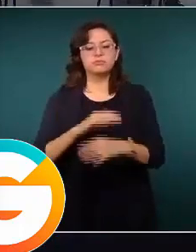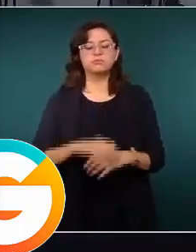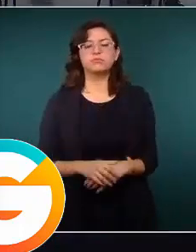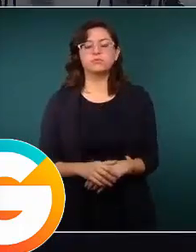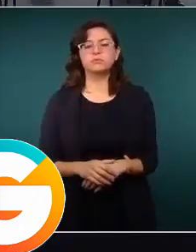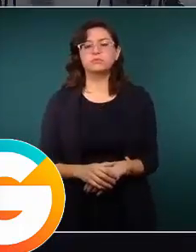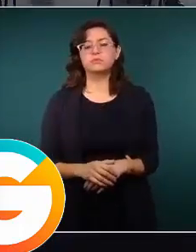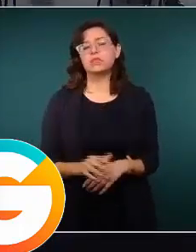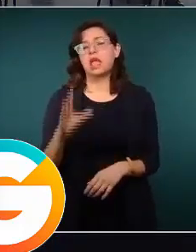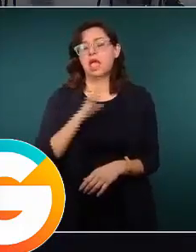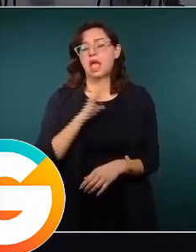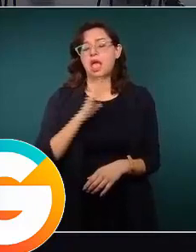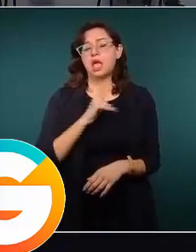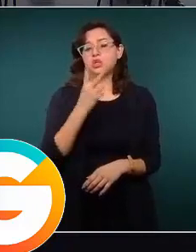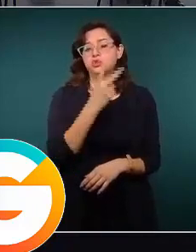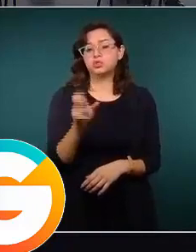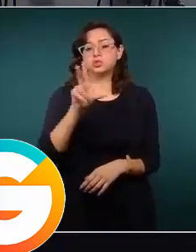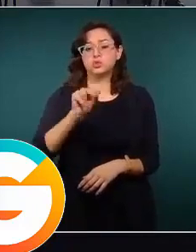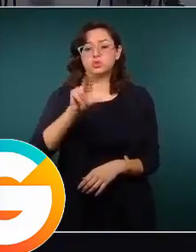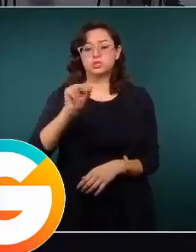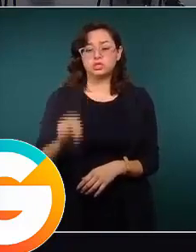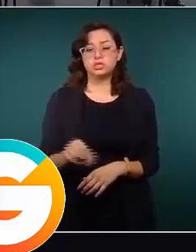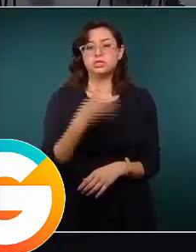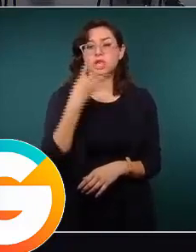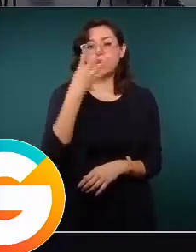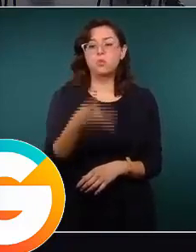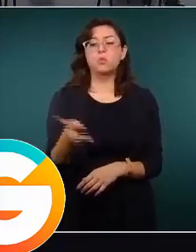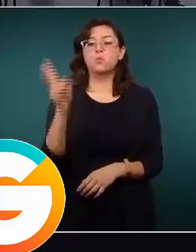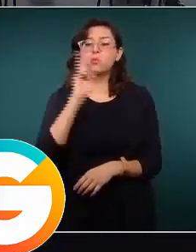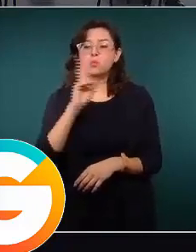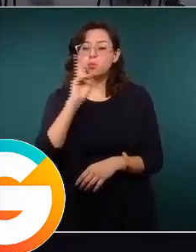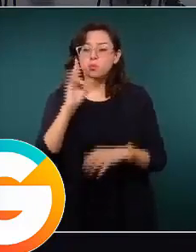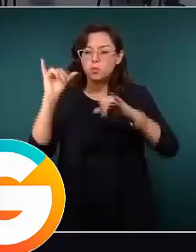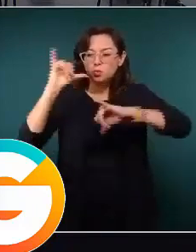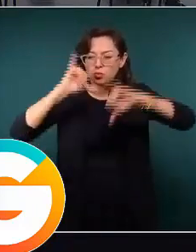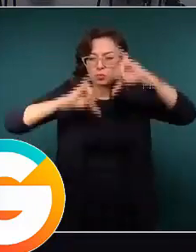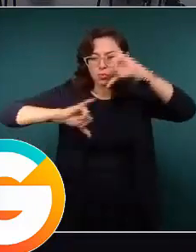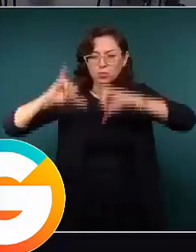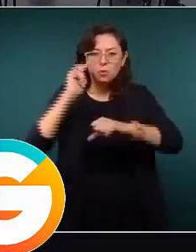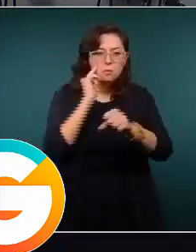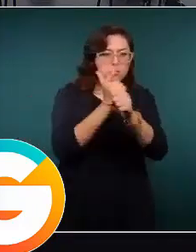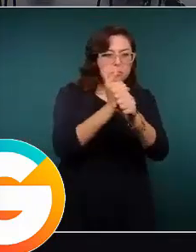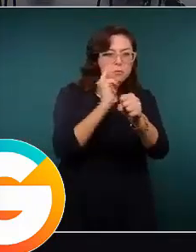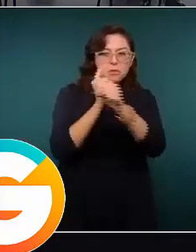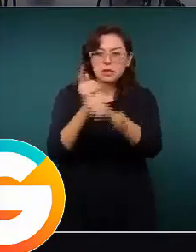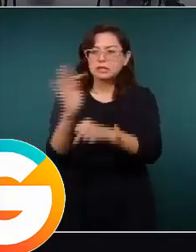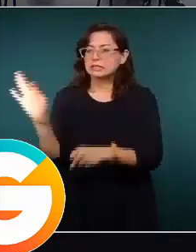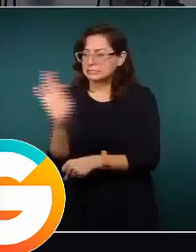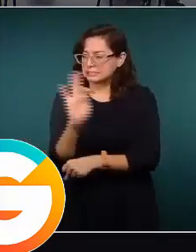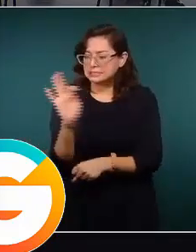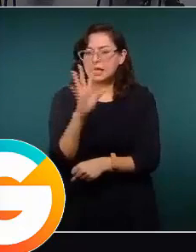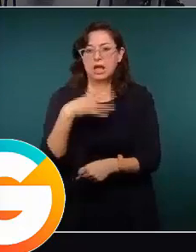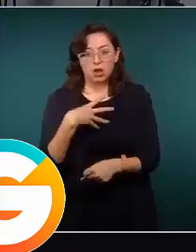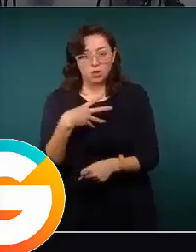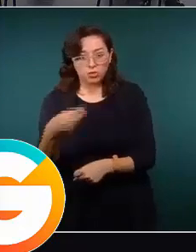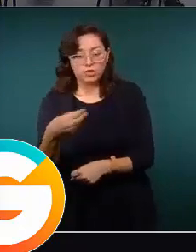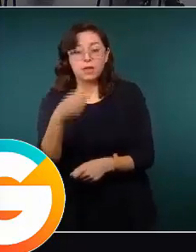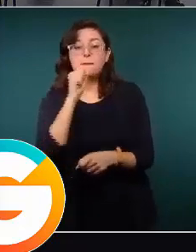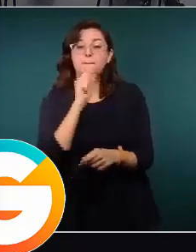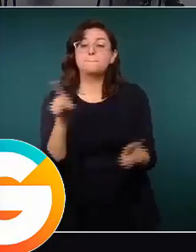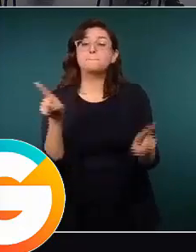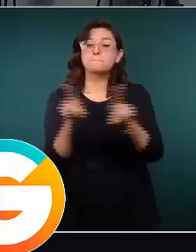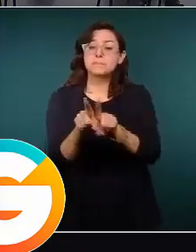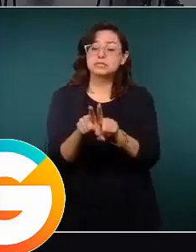284 brigadas de muestreo para identificar a quienes hubieran tenido algún contagio, para darle